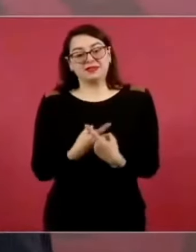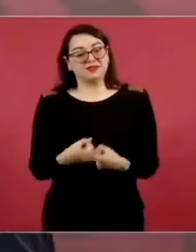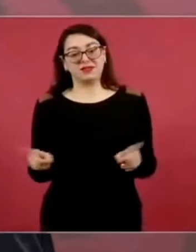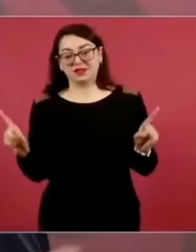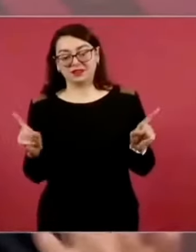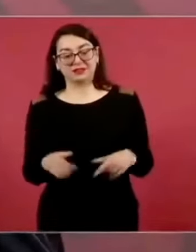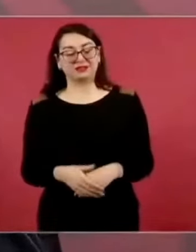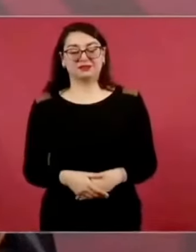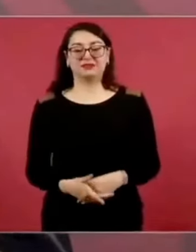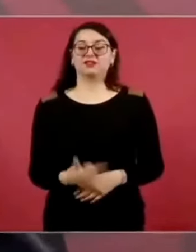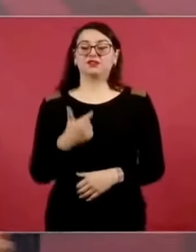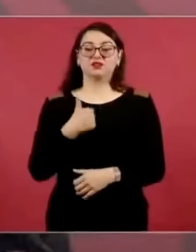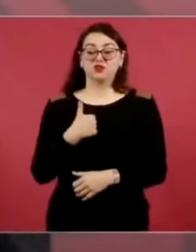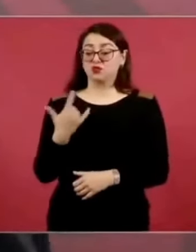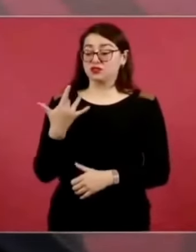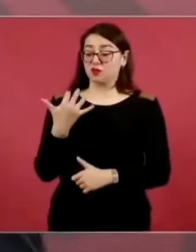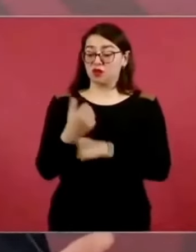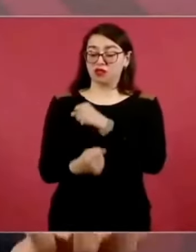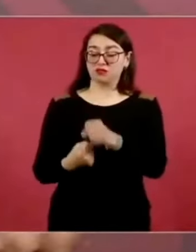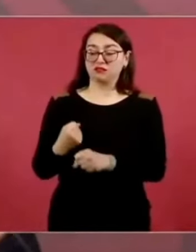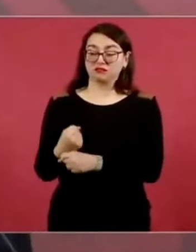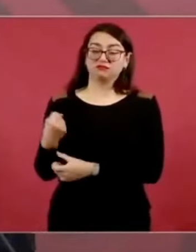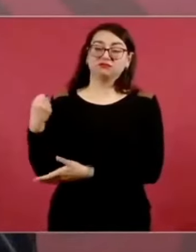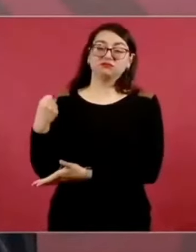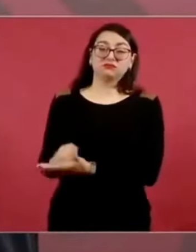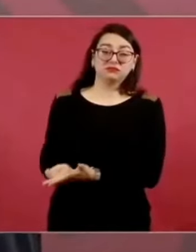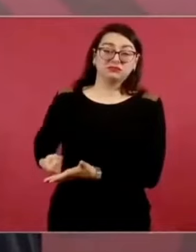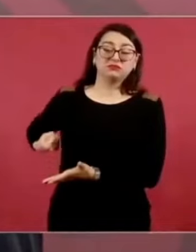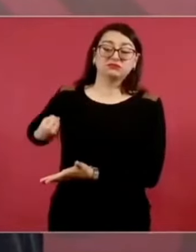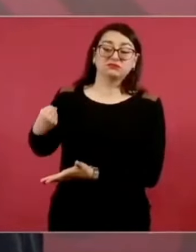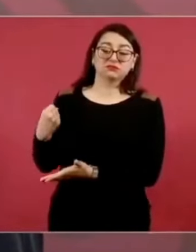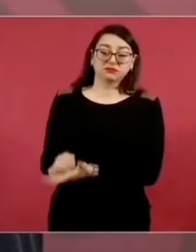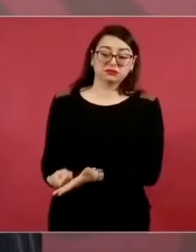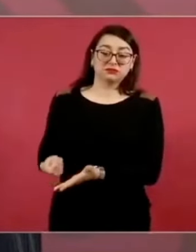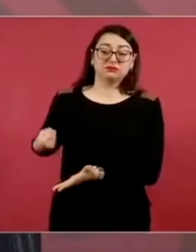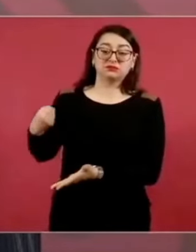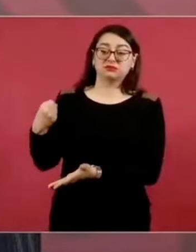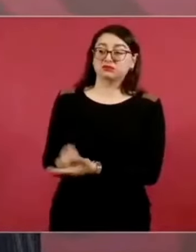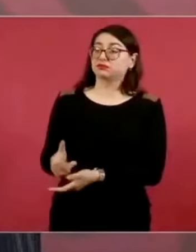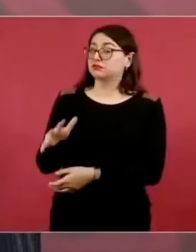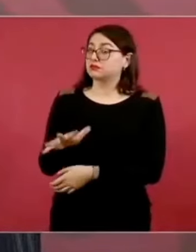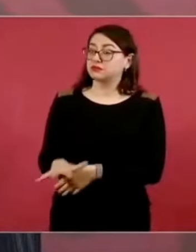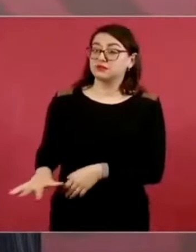Yo llevo 50 años luchando, por los pobres,